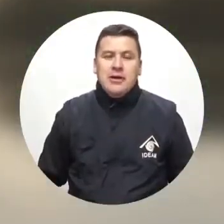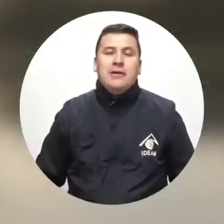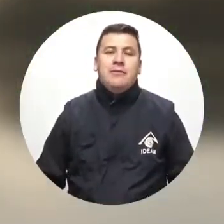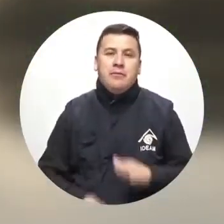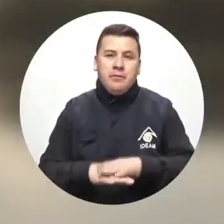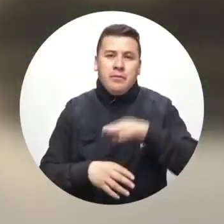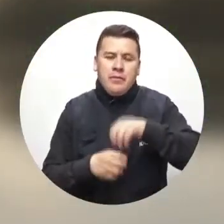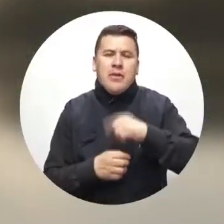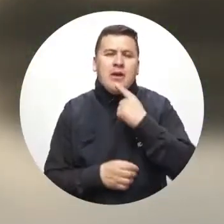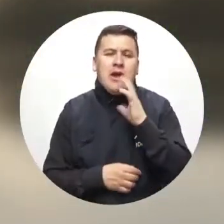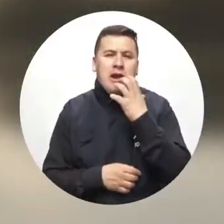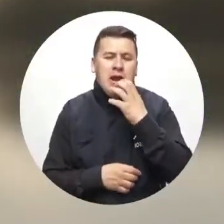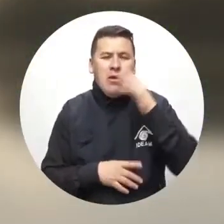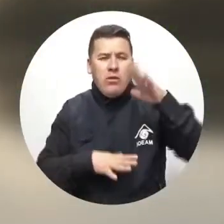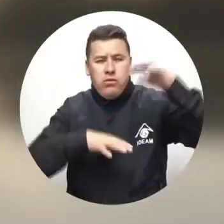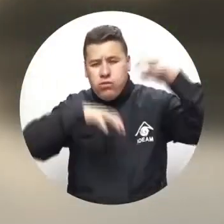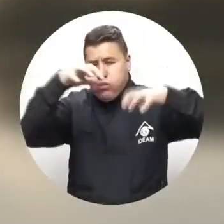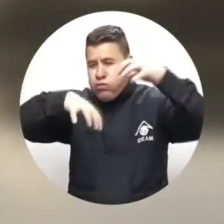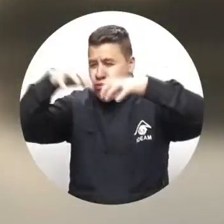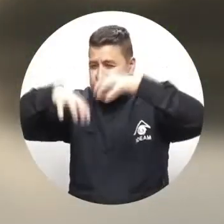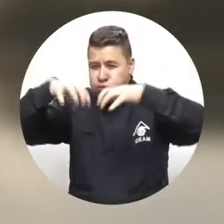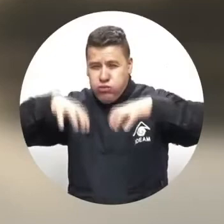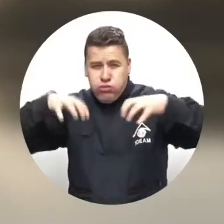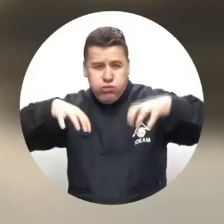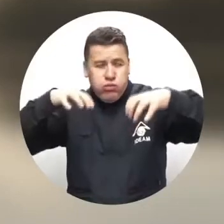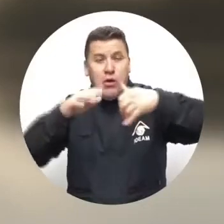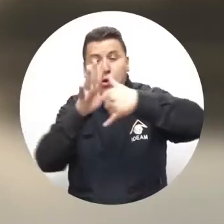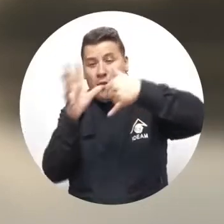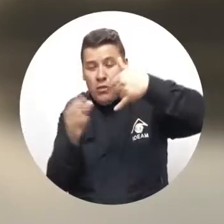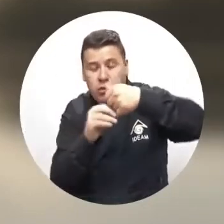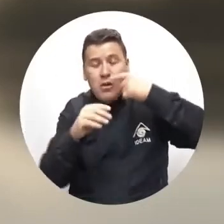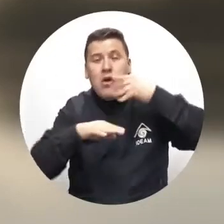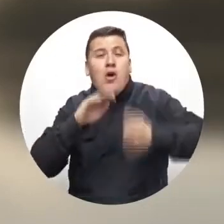Alerta naranja por tiempo lluvioso en el Océano Pacífico y en el Mar Caribe.